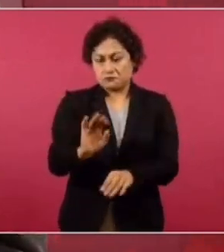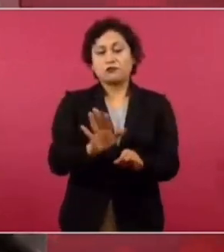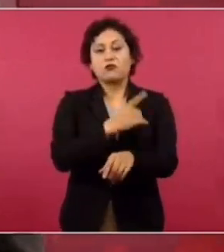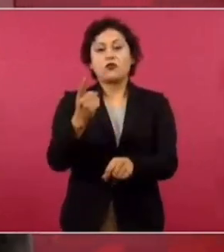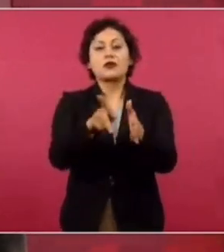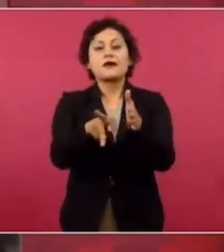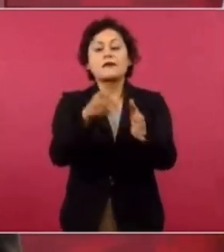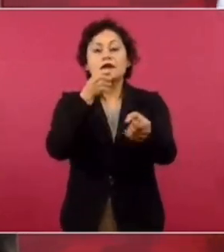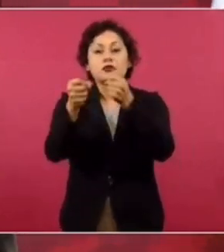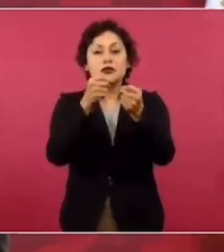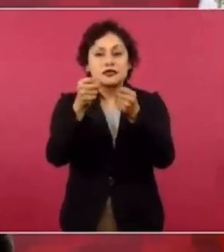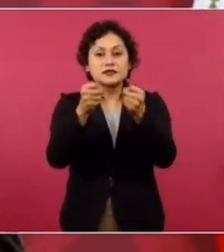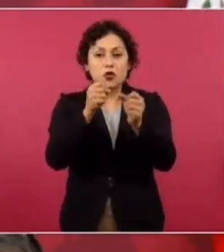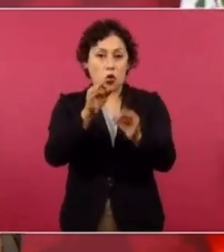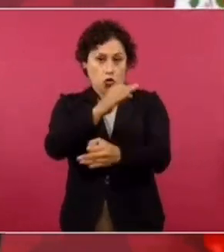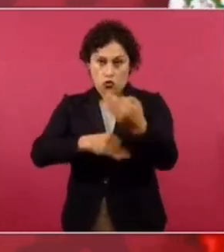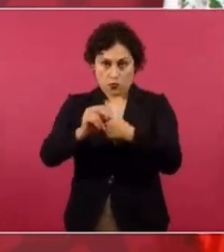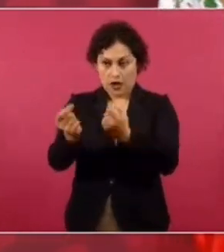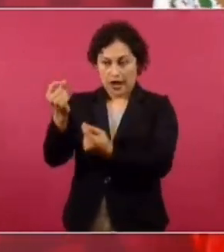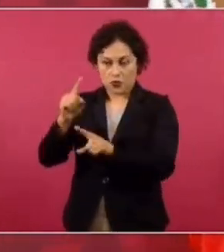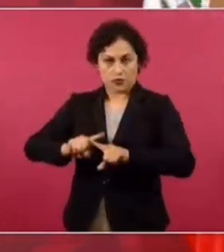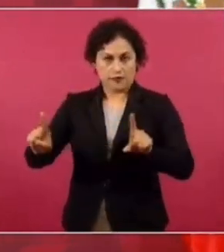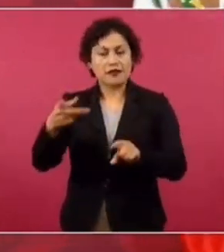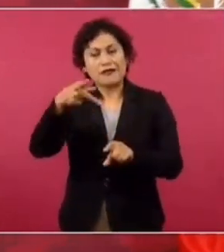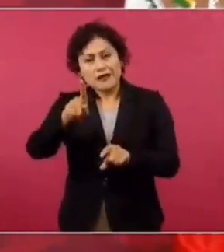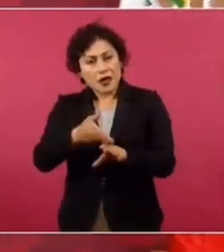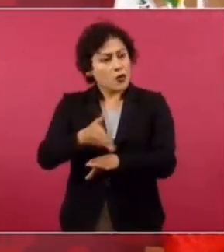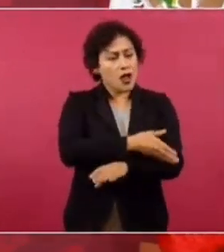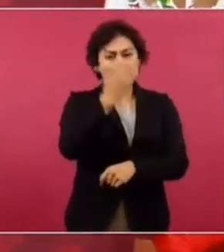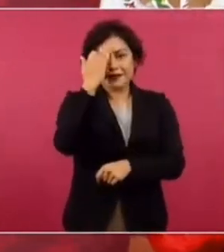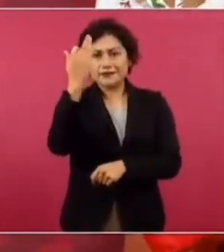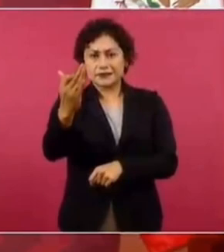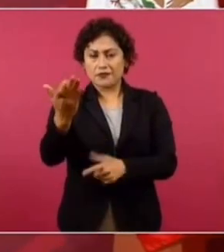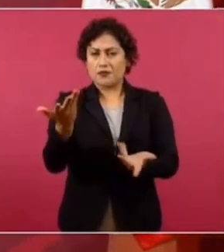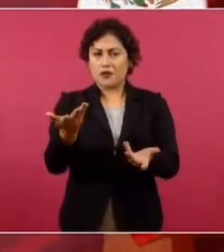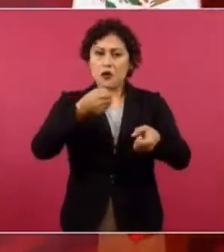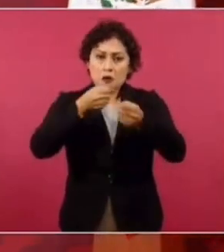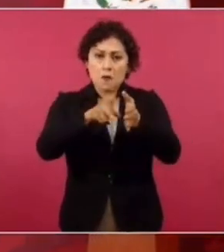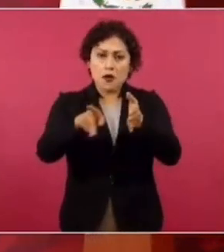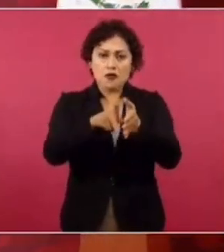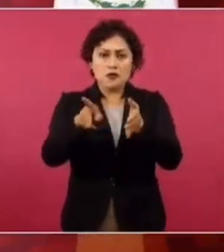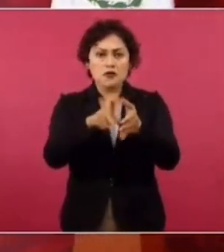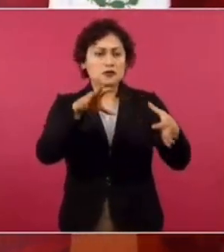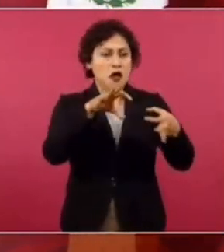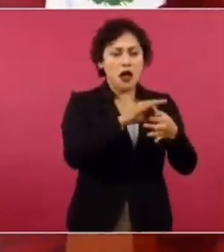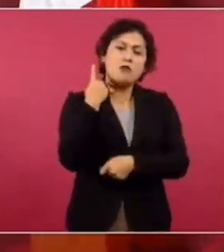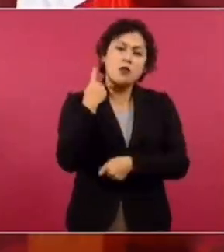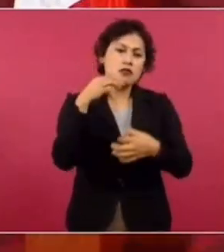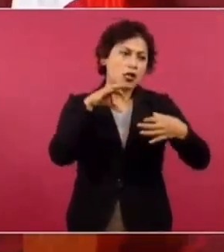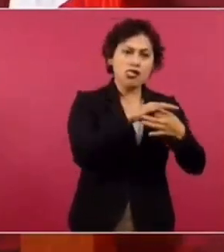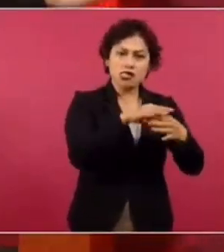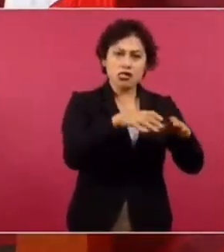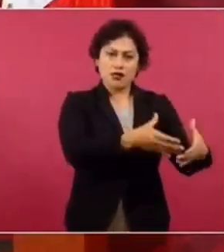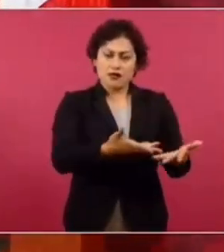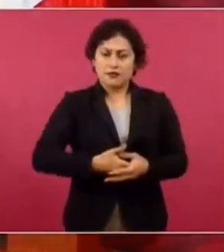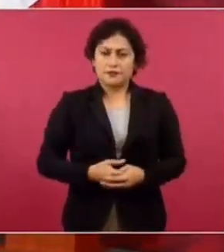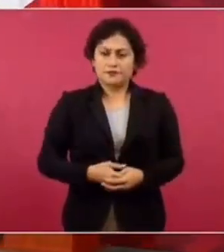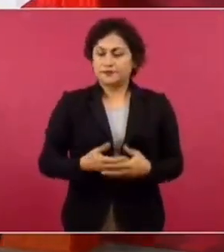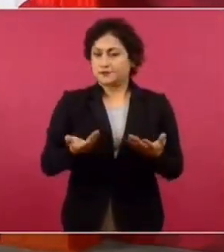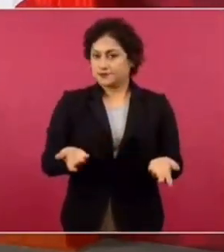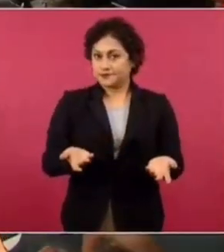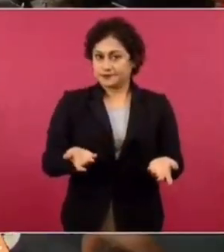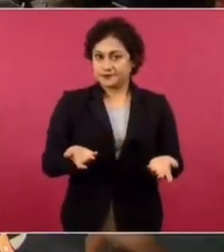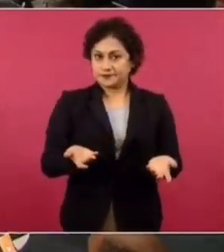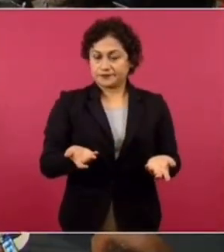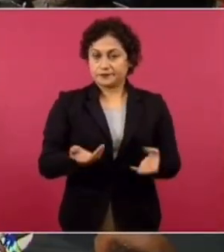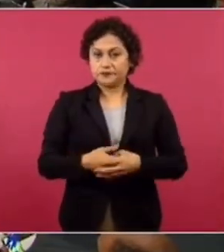estaba por entero entregado a la mafia del poder en México, del poder económico y del poder político. Pues no